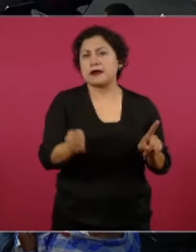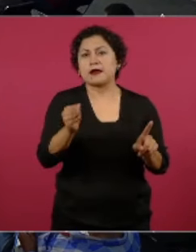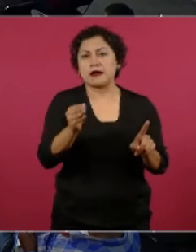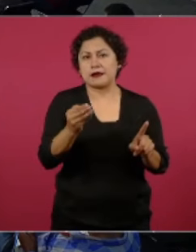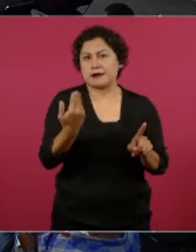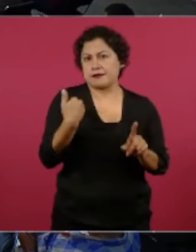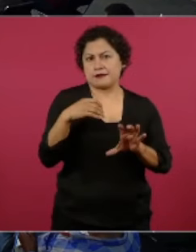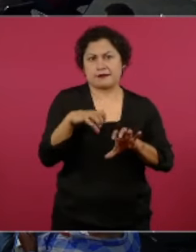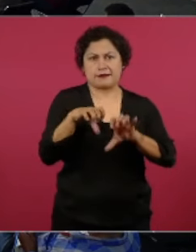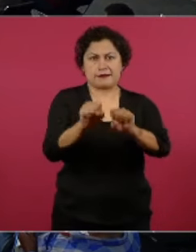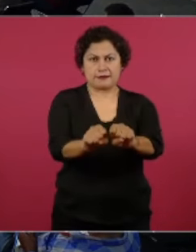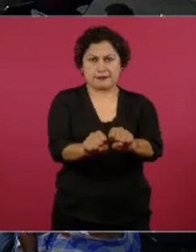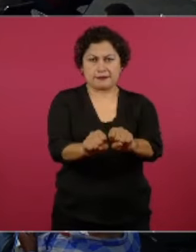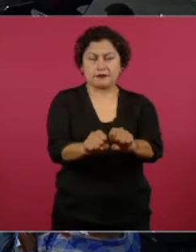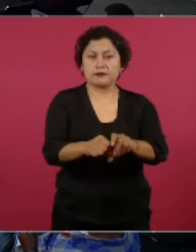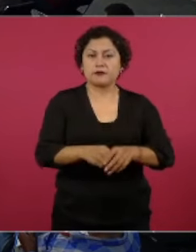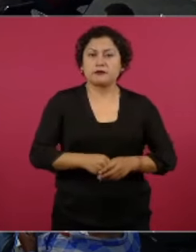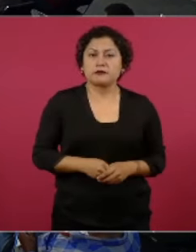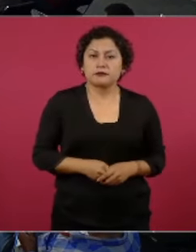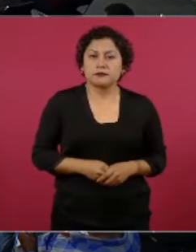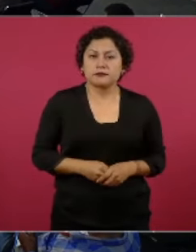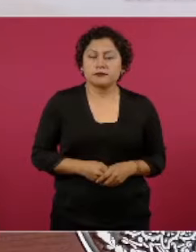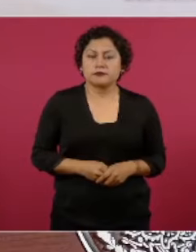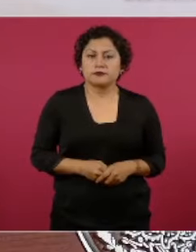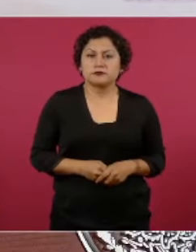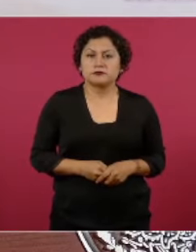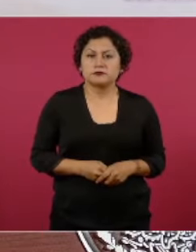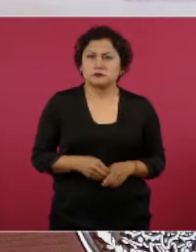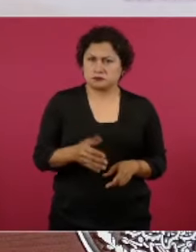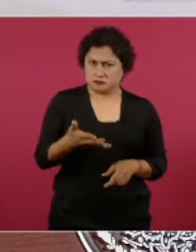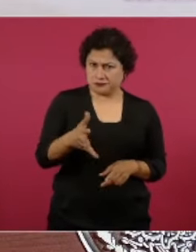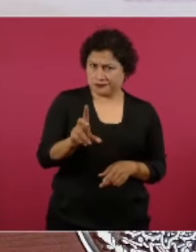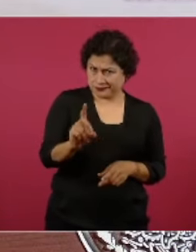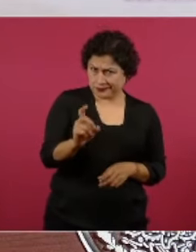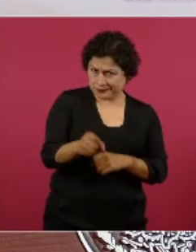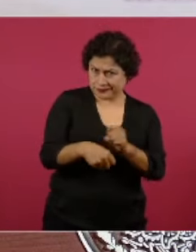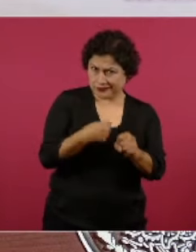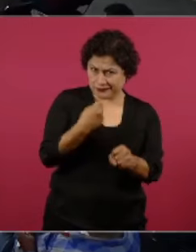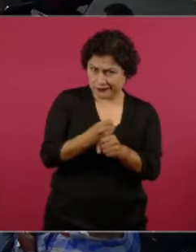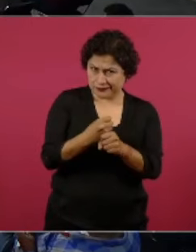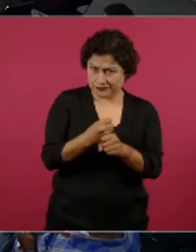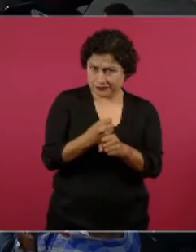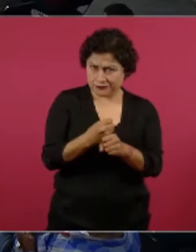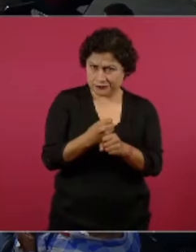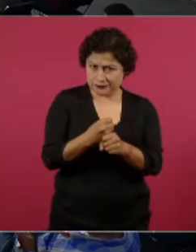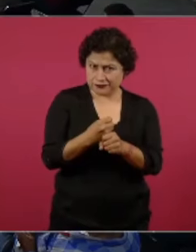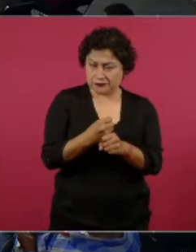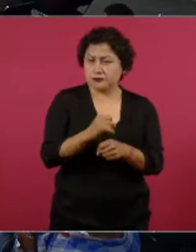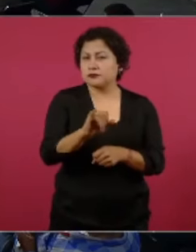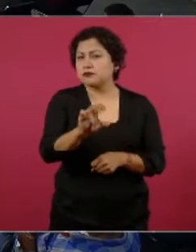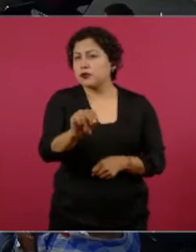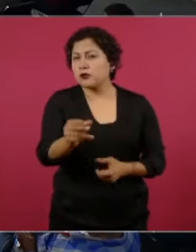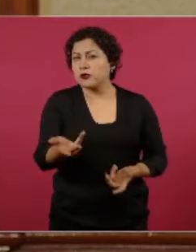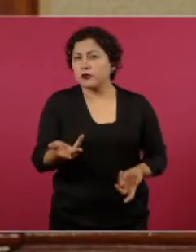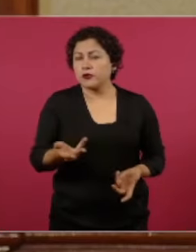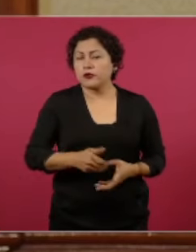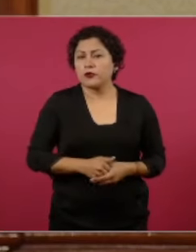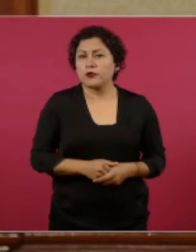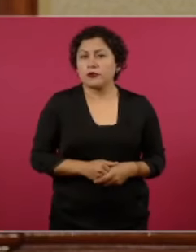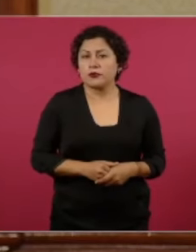aprendieron?, ¿como 30 años? 35 años,